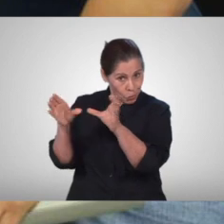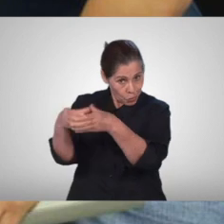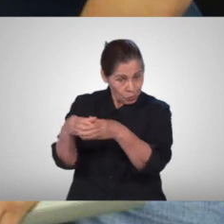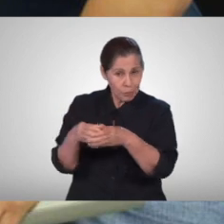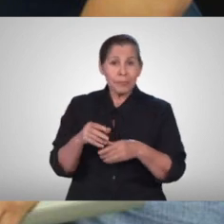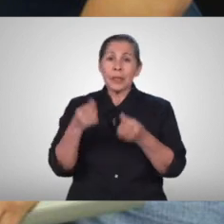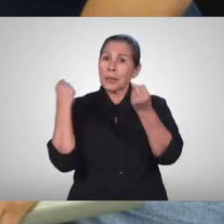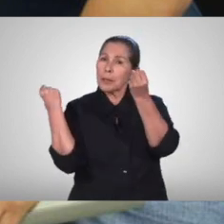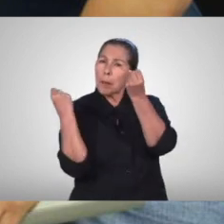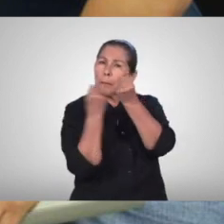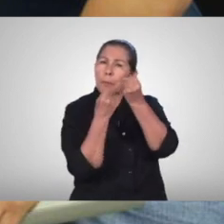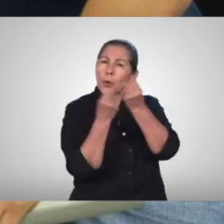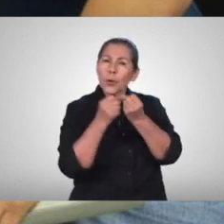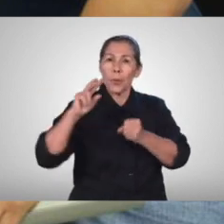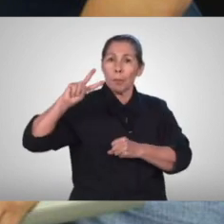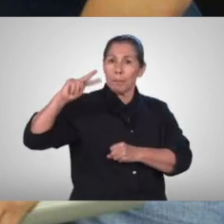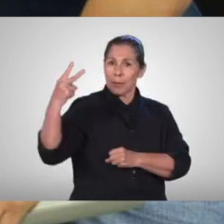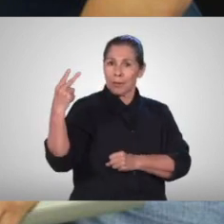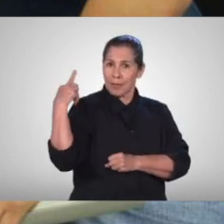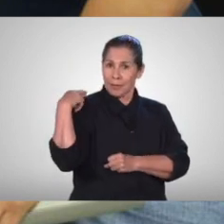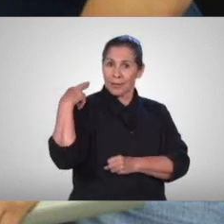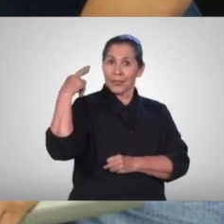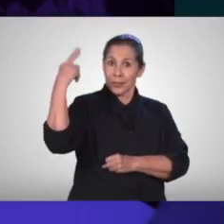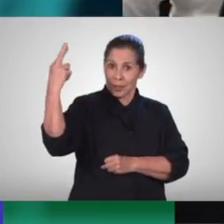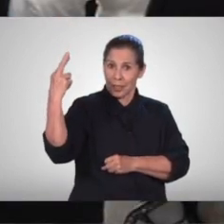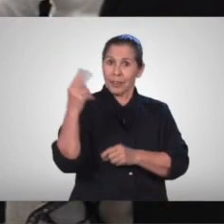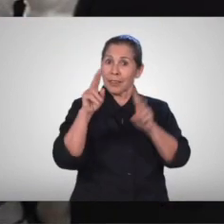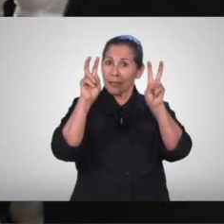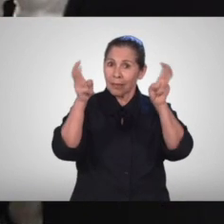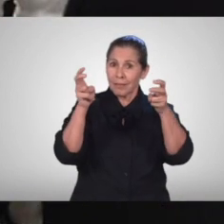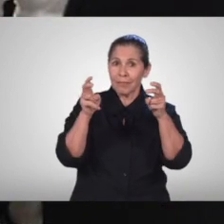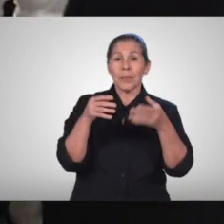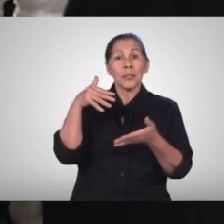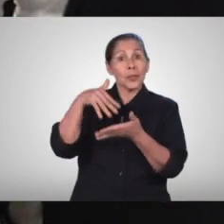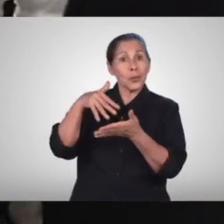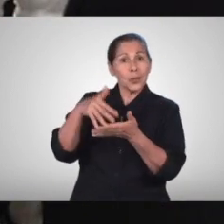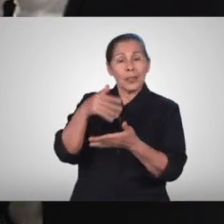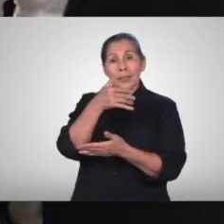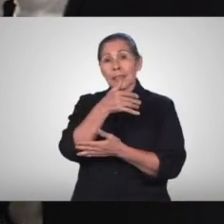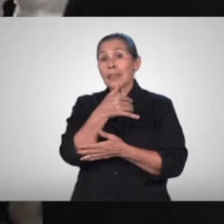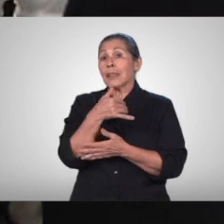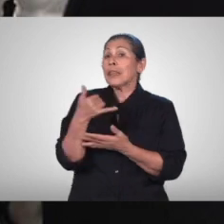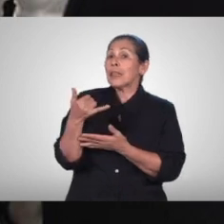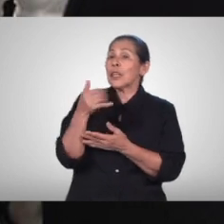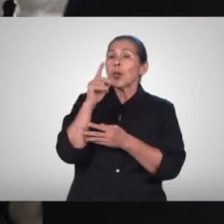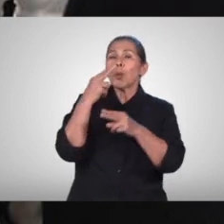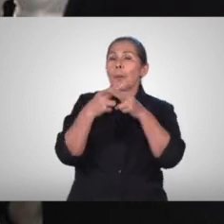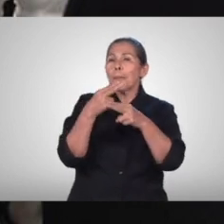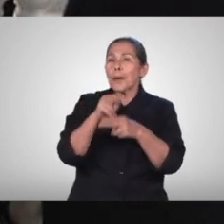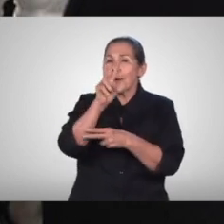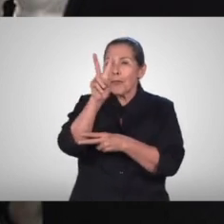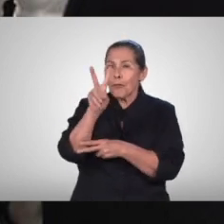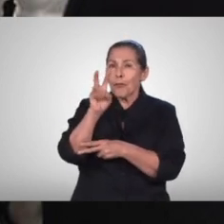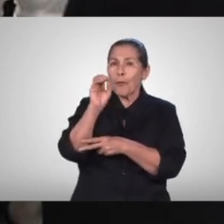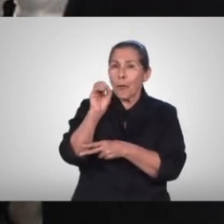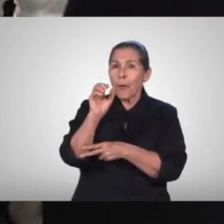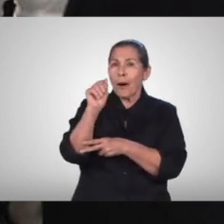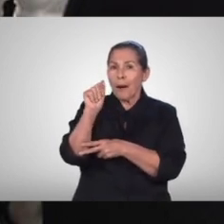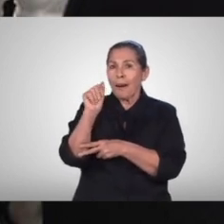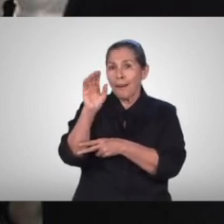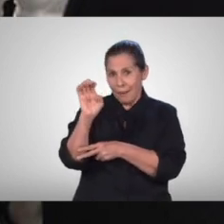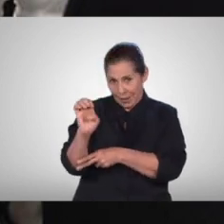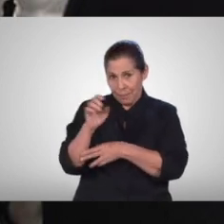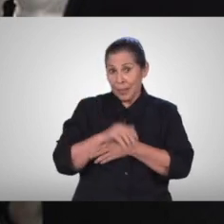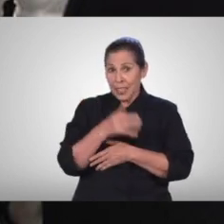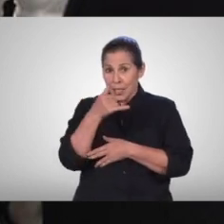de la vicerrectoría de orientación de asuntos estudiantiles conocida como BOAE y el comisionado universitario en el año